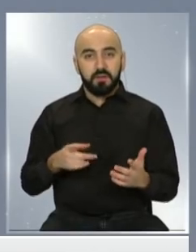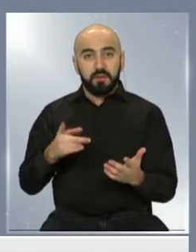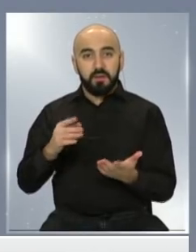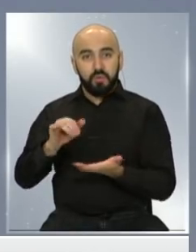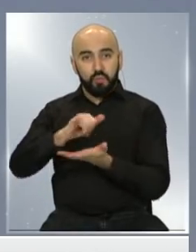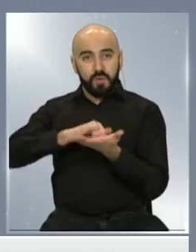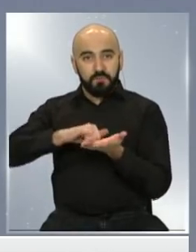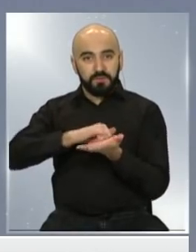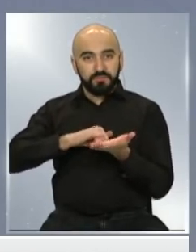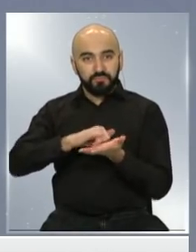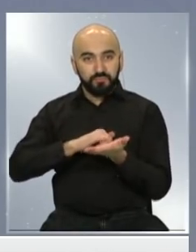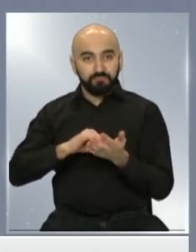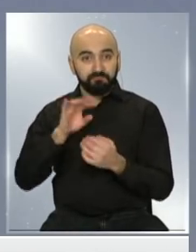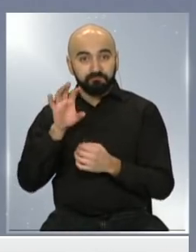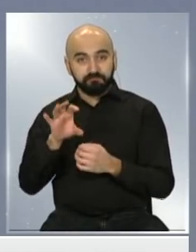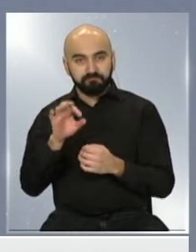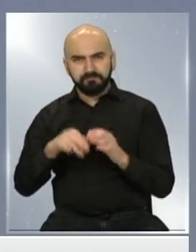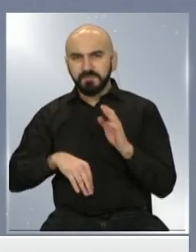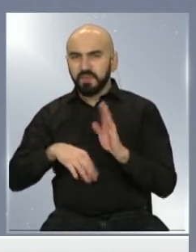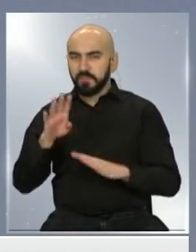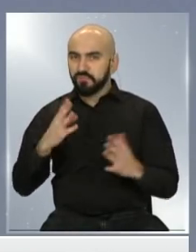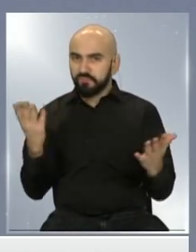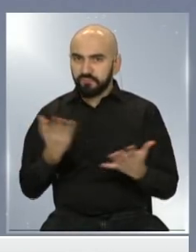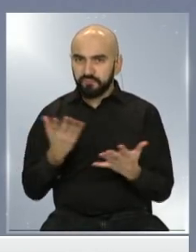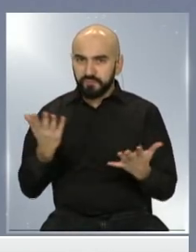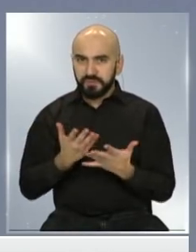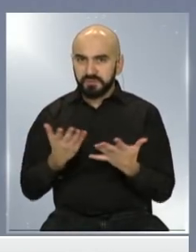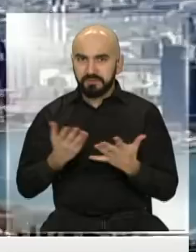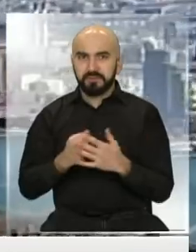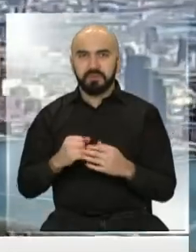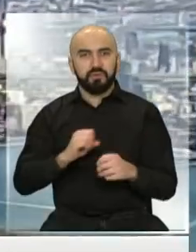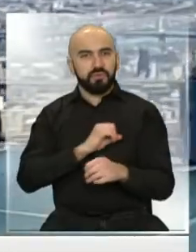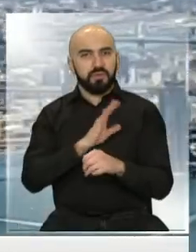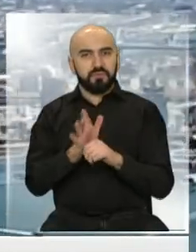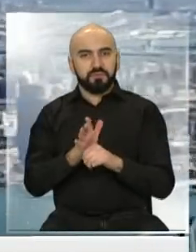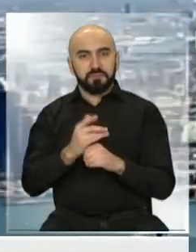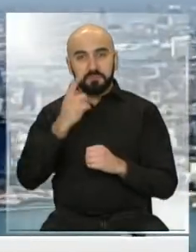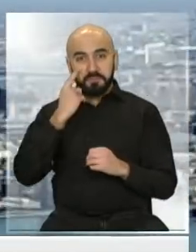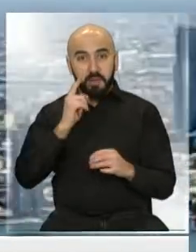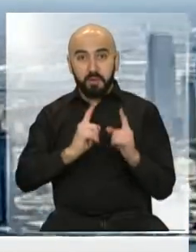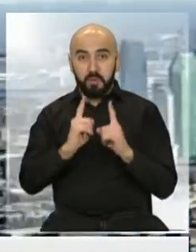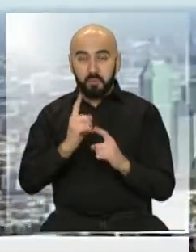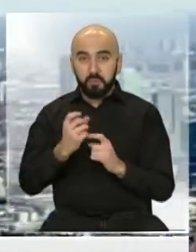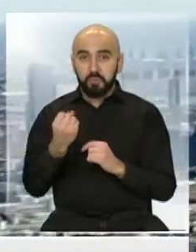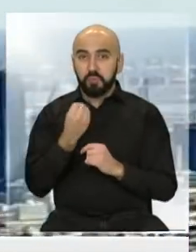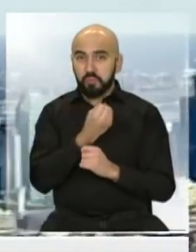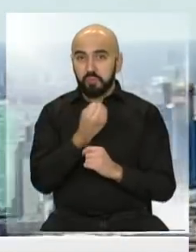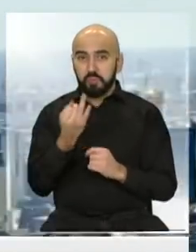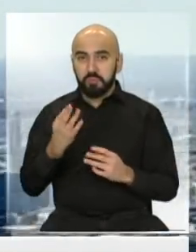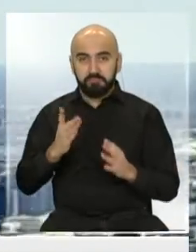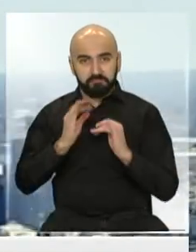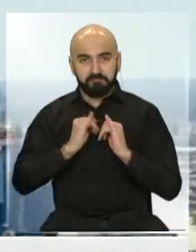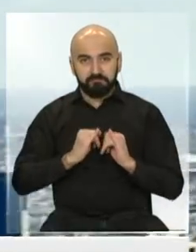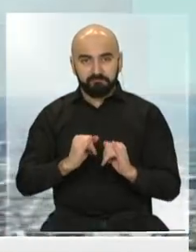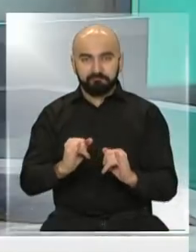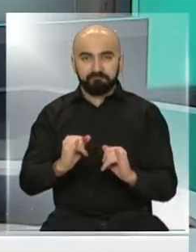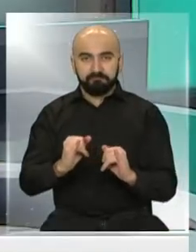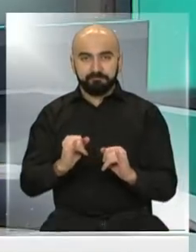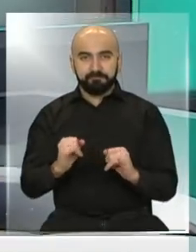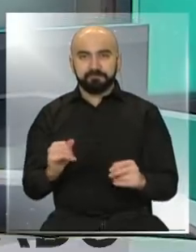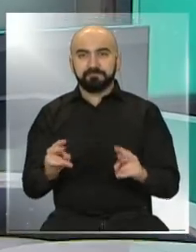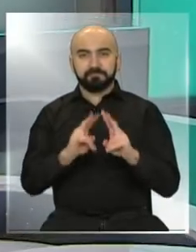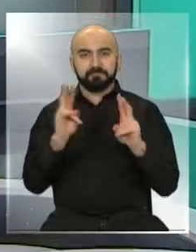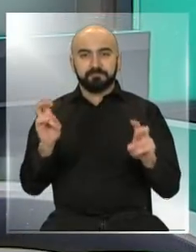más, más golpeado por el coronavirus. Veamos algunas cifras que les quiero hacer alusión respecto,